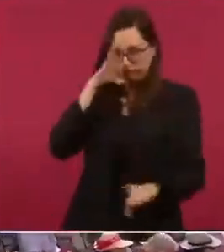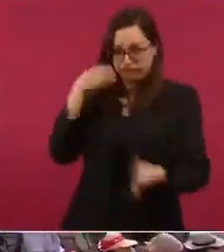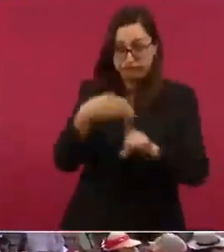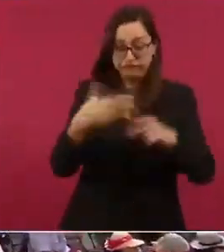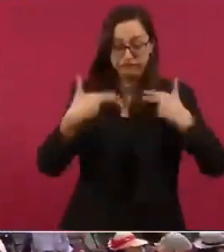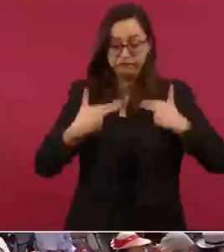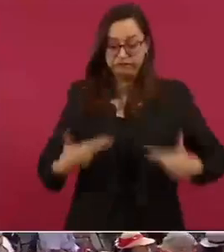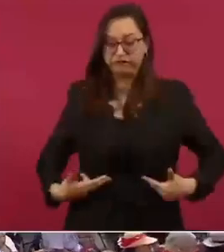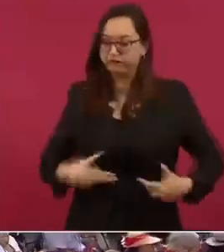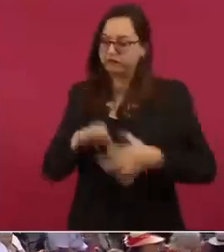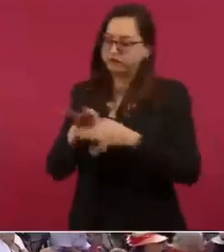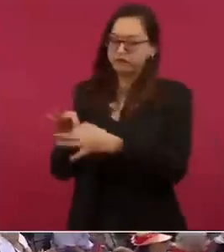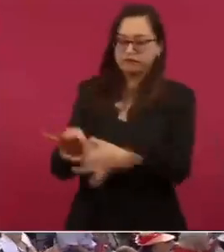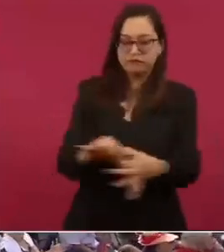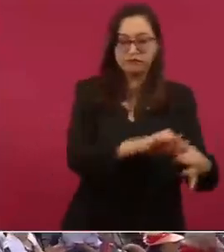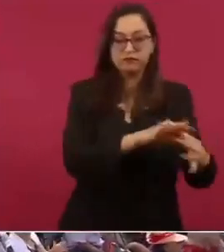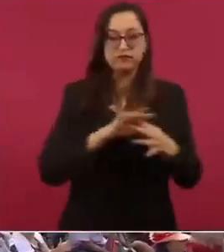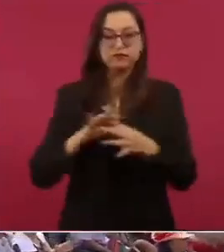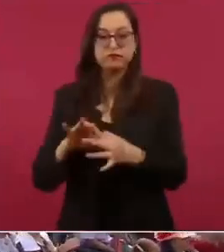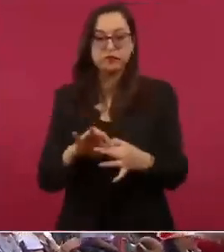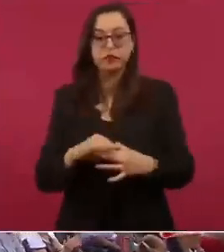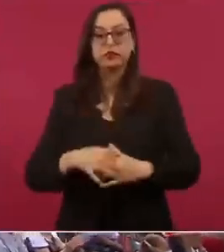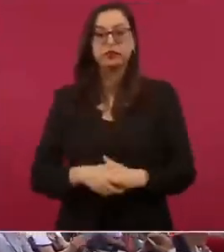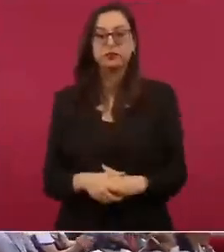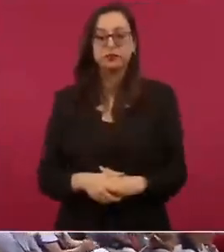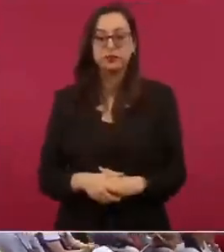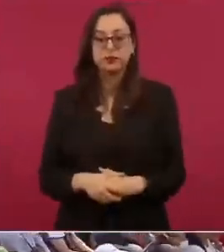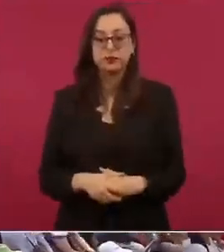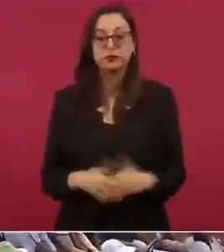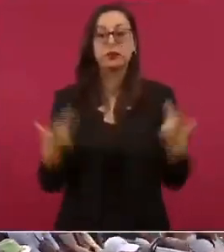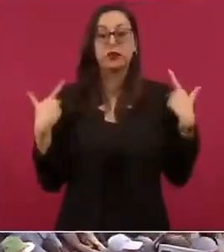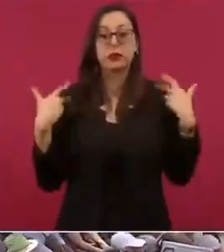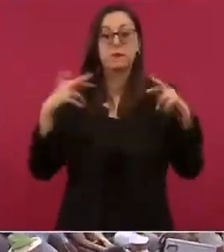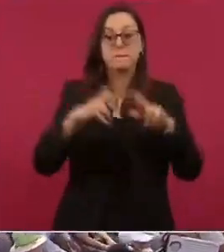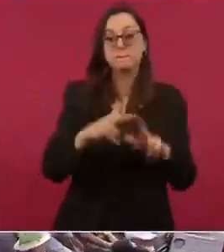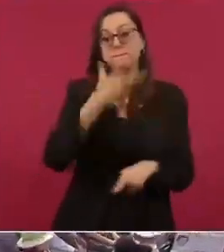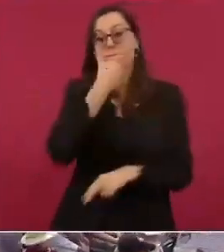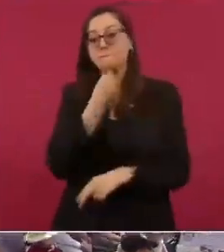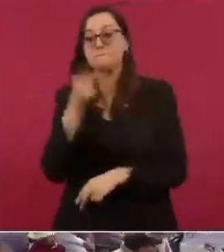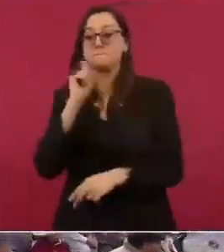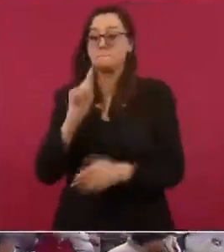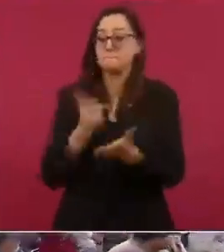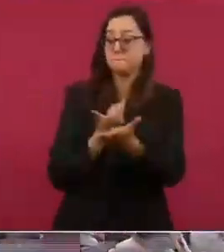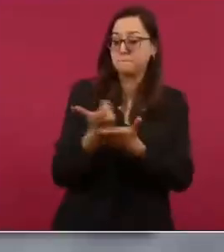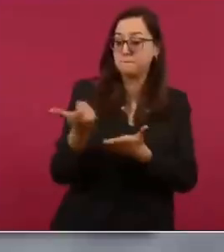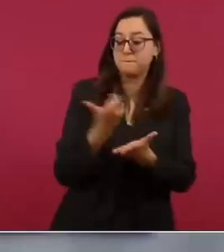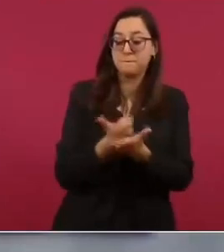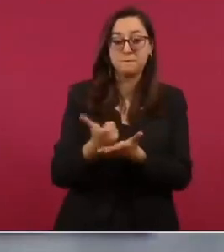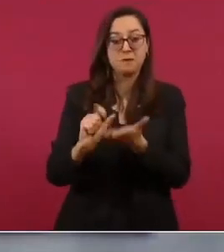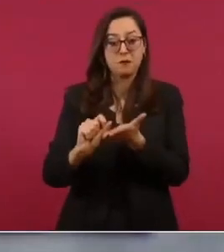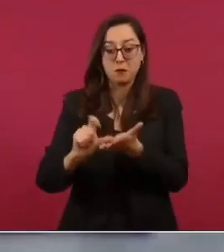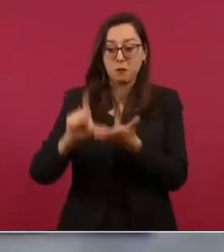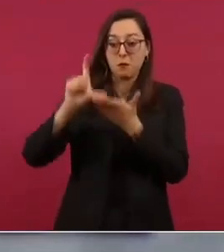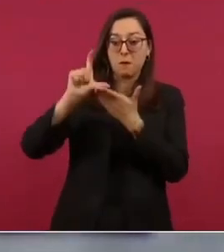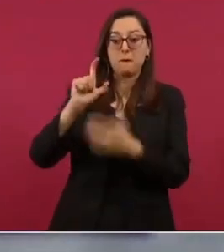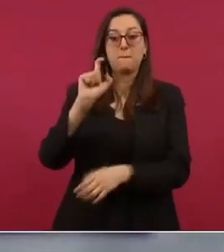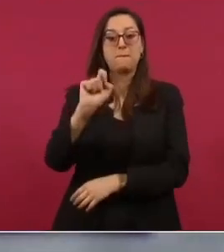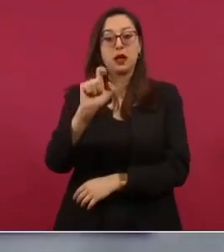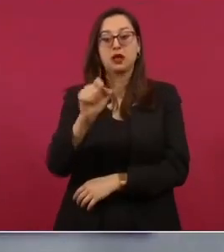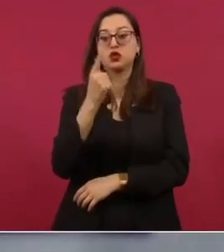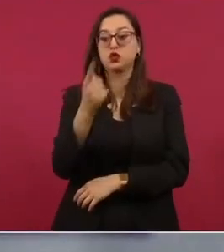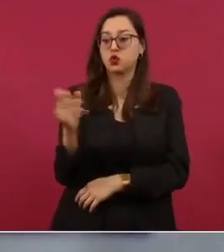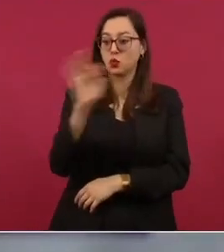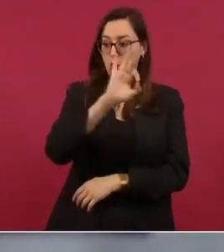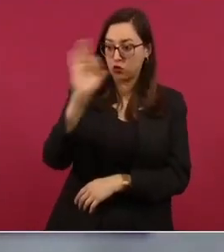hemos aumentado el sueldo de maestras y maestros en veintiuno por ciento en cuatro